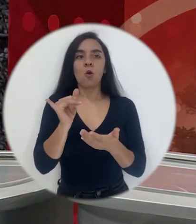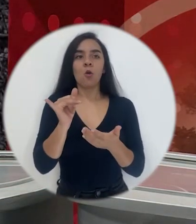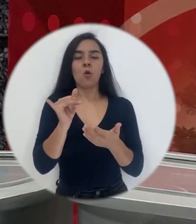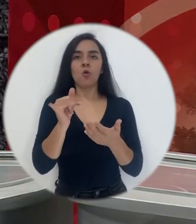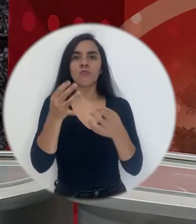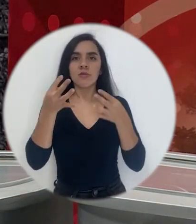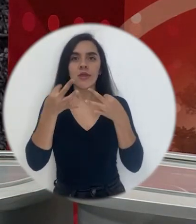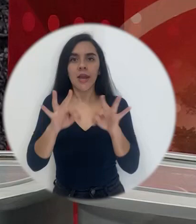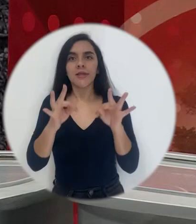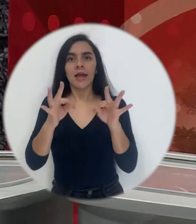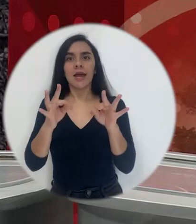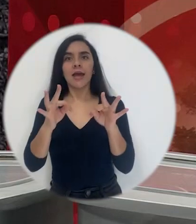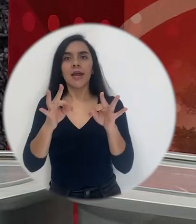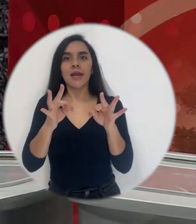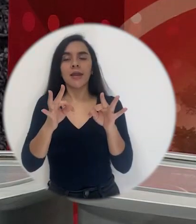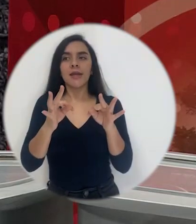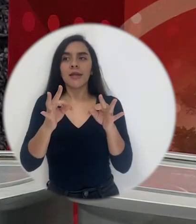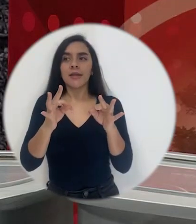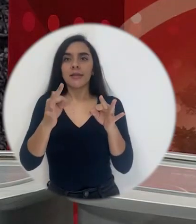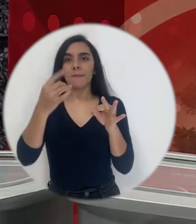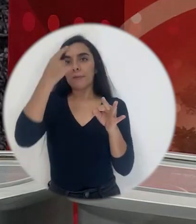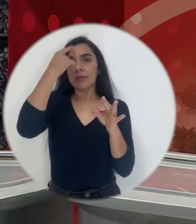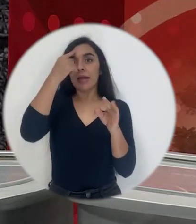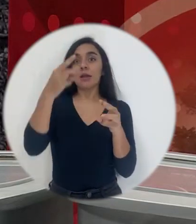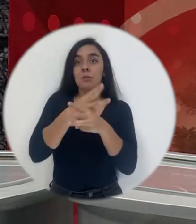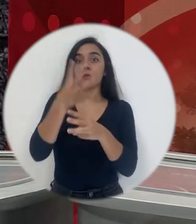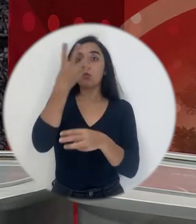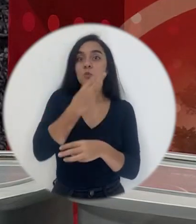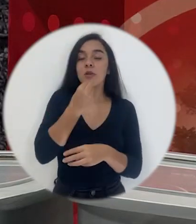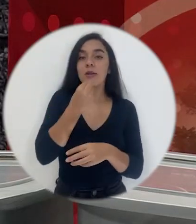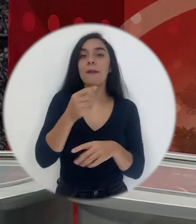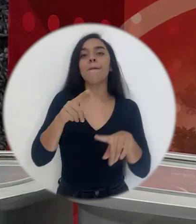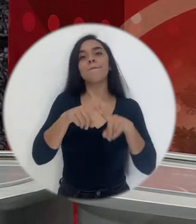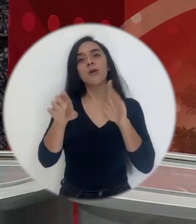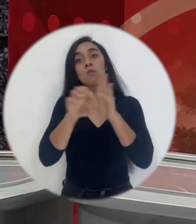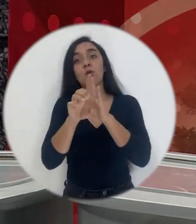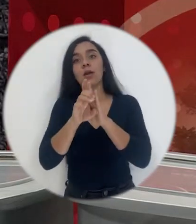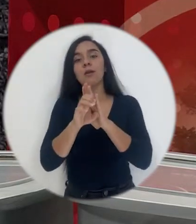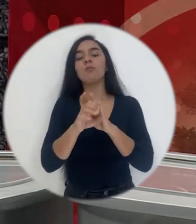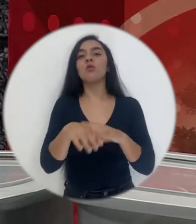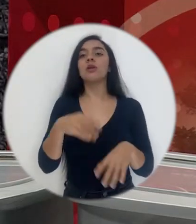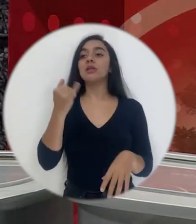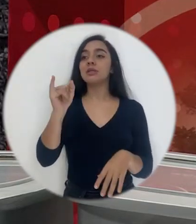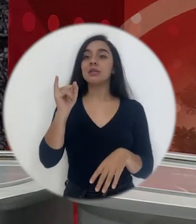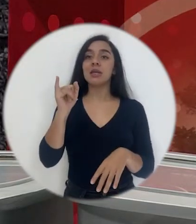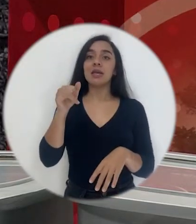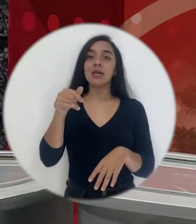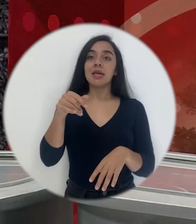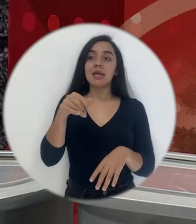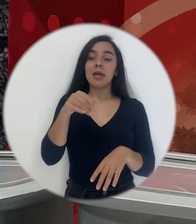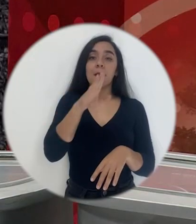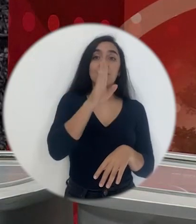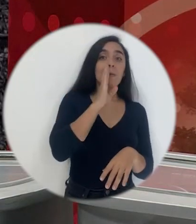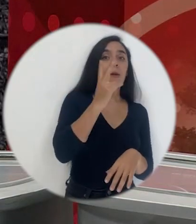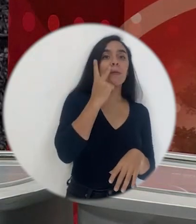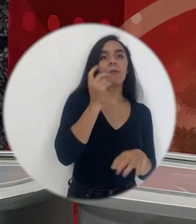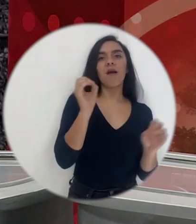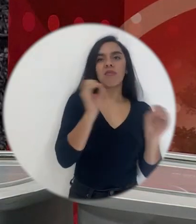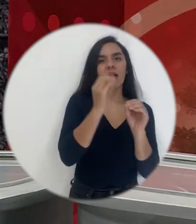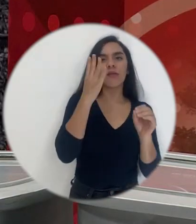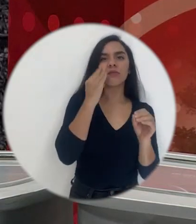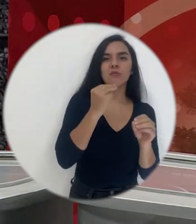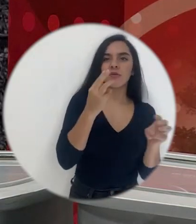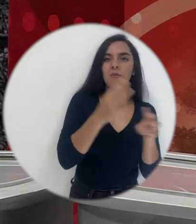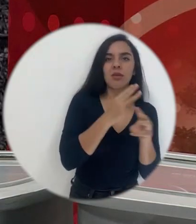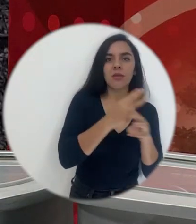anuentes a pensar que la materia de matemática es bonita mientras que si tienen papás que tuvieron malas experiencias los